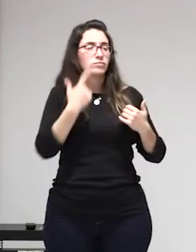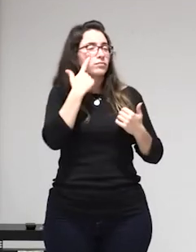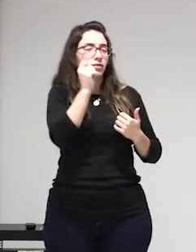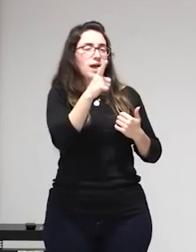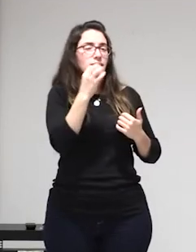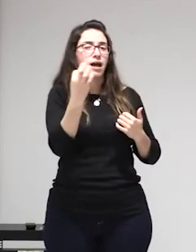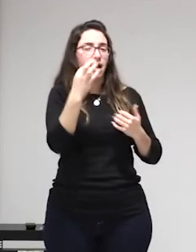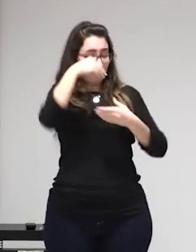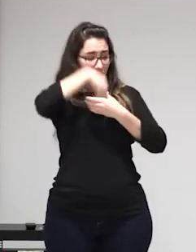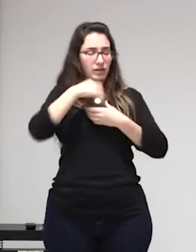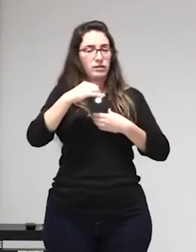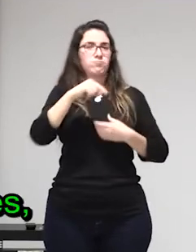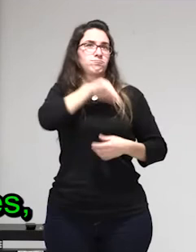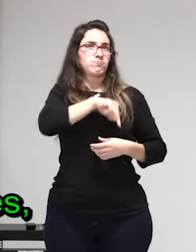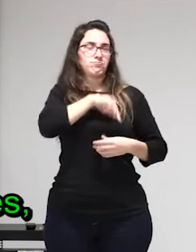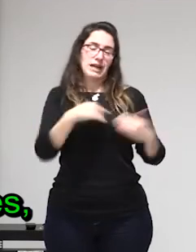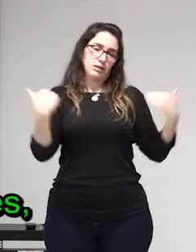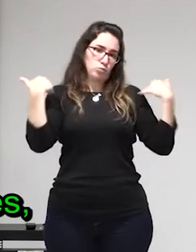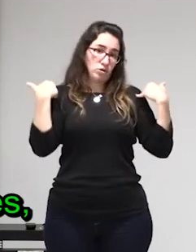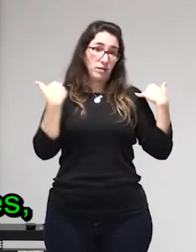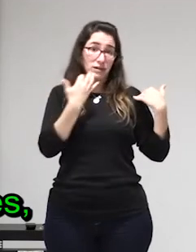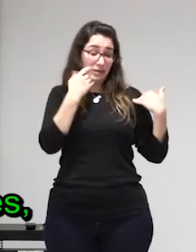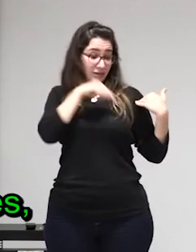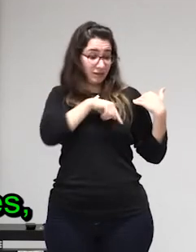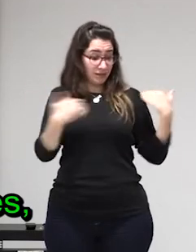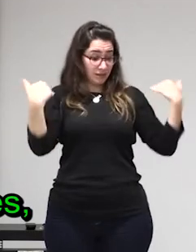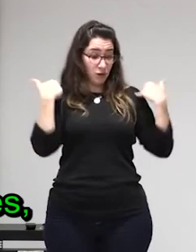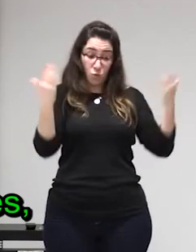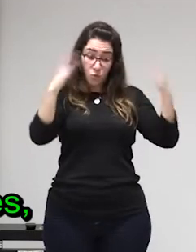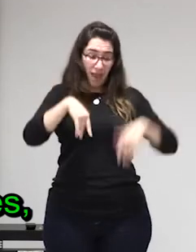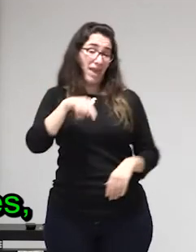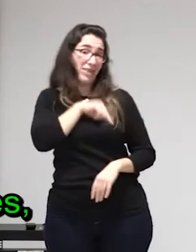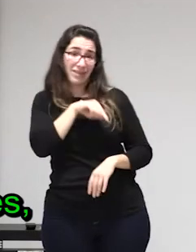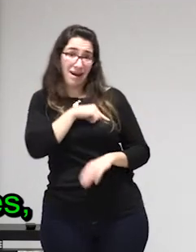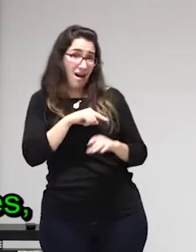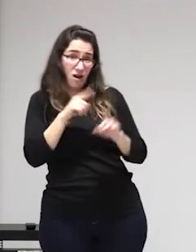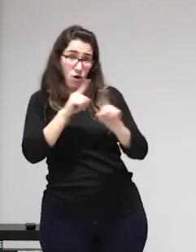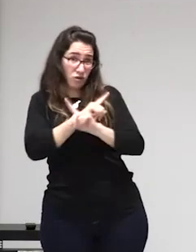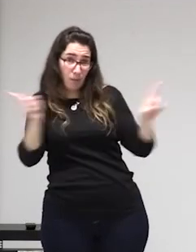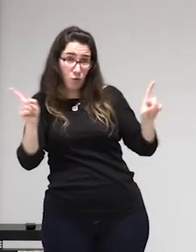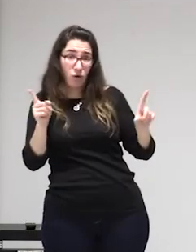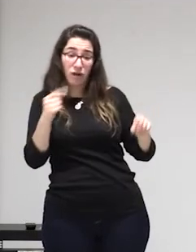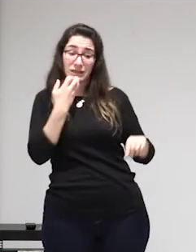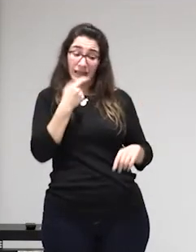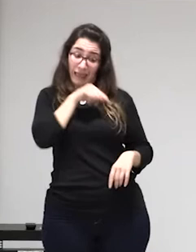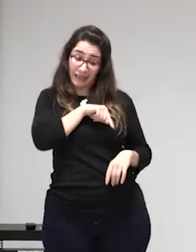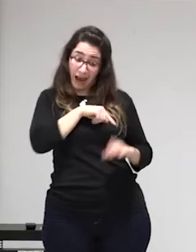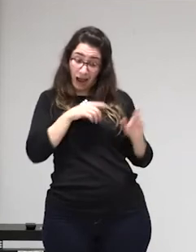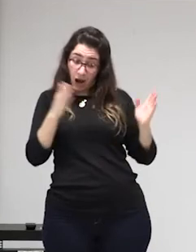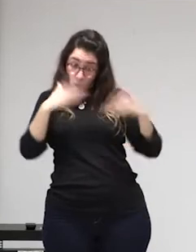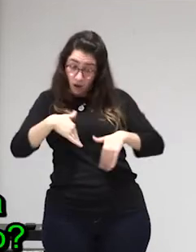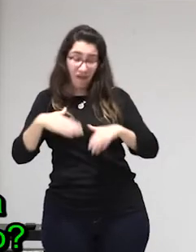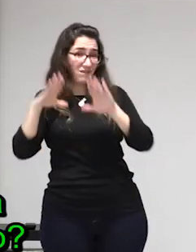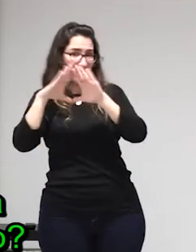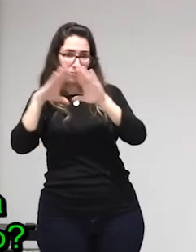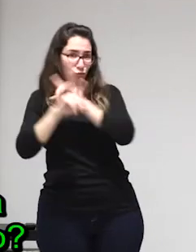dirigir la vida la conducta incluso el pensamiento las emociones el discurso de las víctimas adonde sea políticamente útil